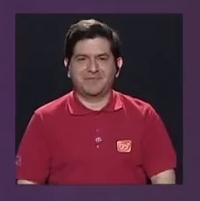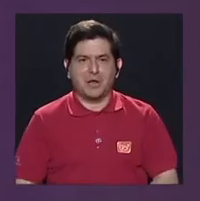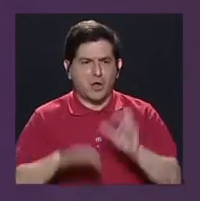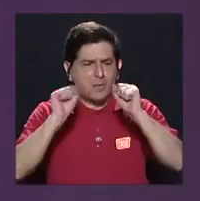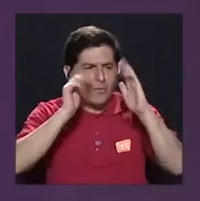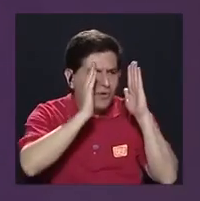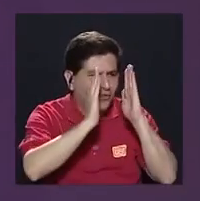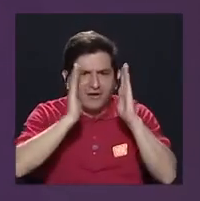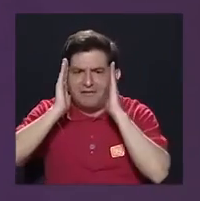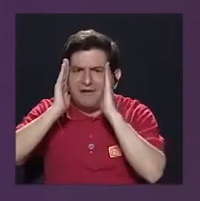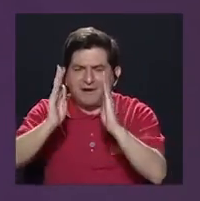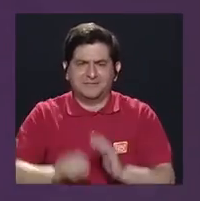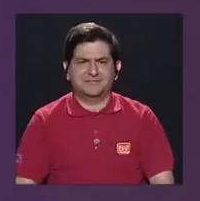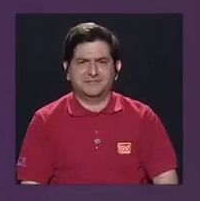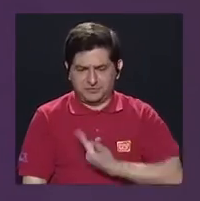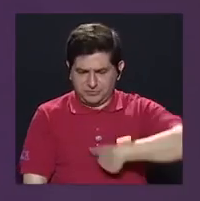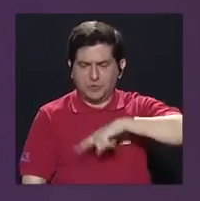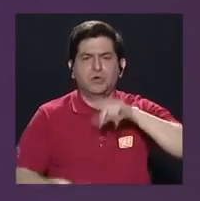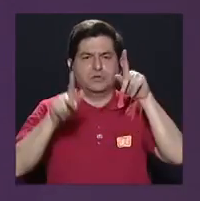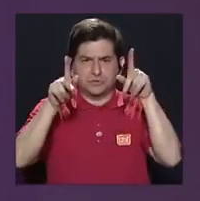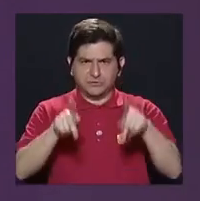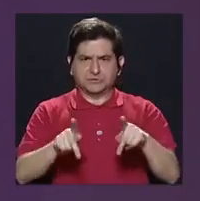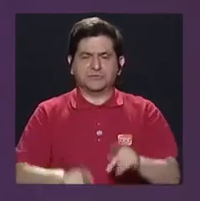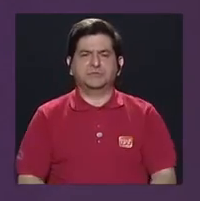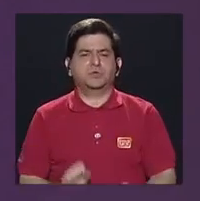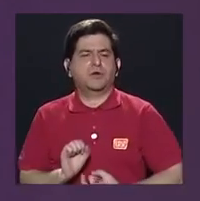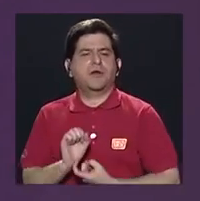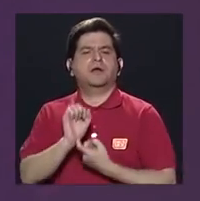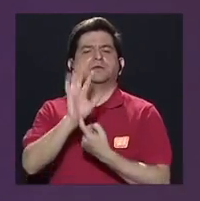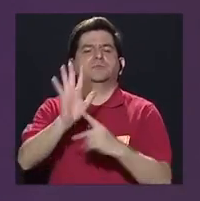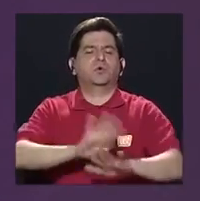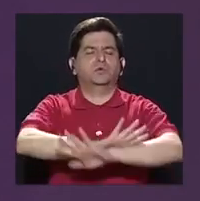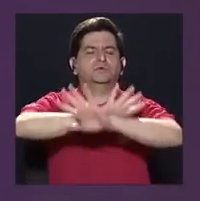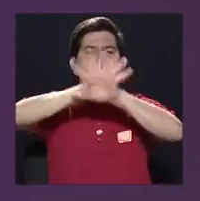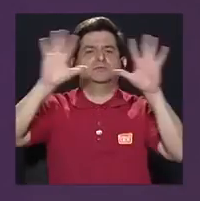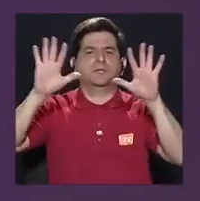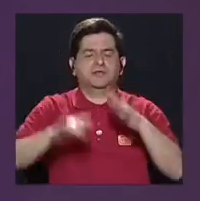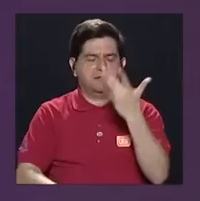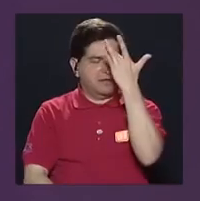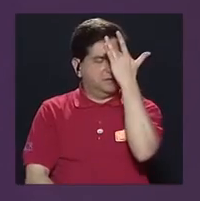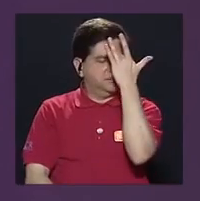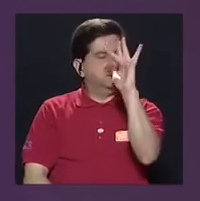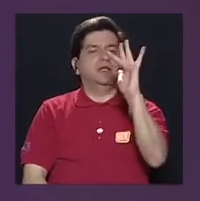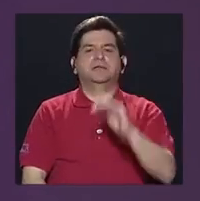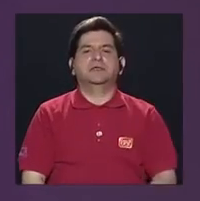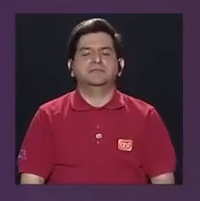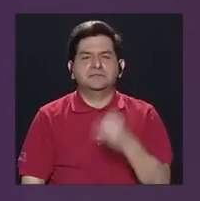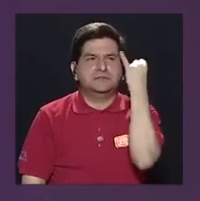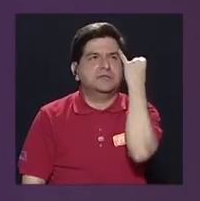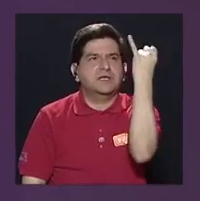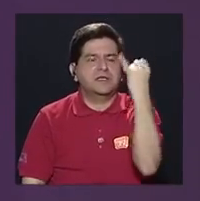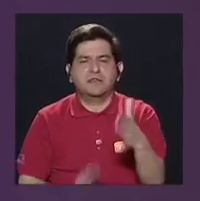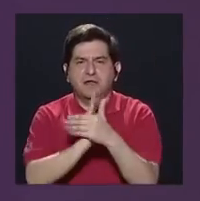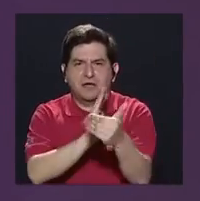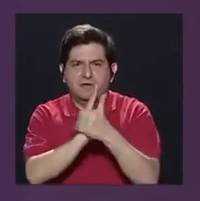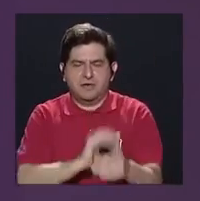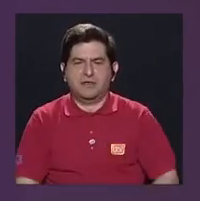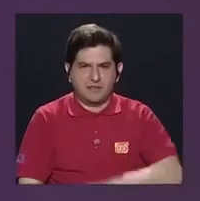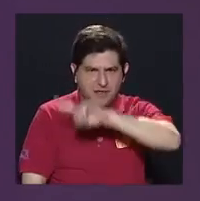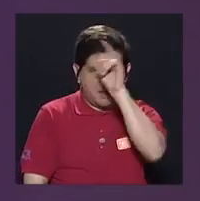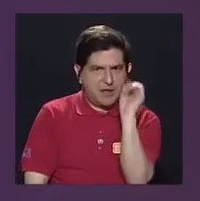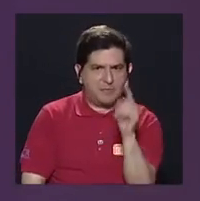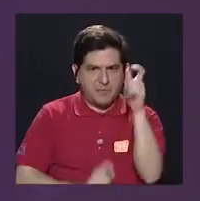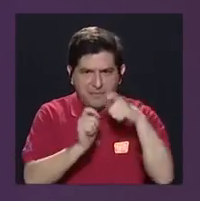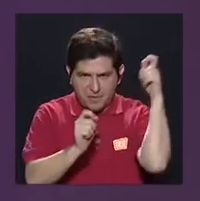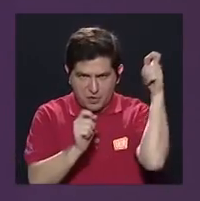la atención de que somos gente que proyecta transparencia, inteligencia, iniciativa y capacidad. Aquí hay una pregunta